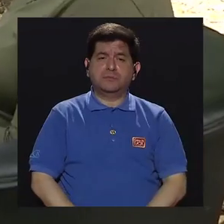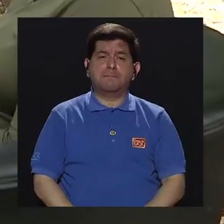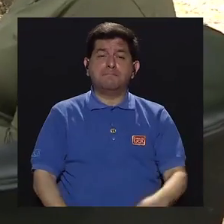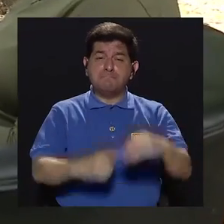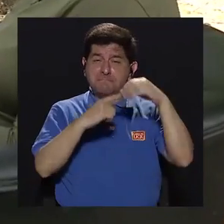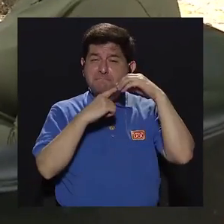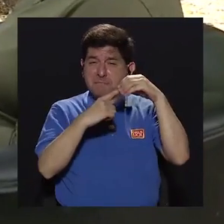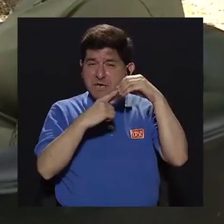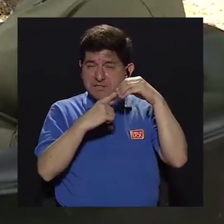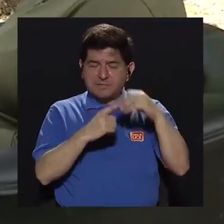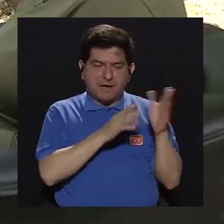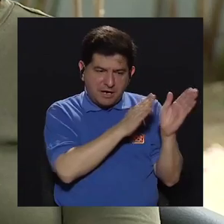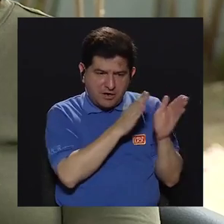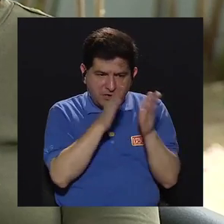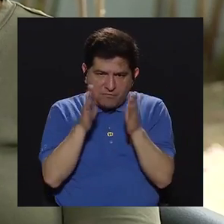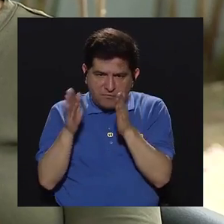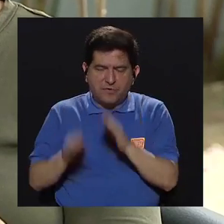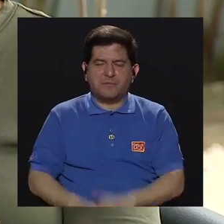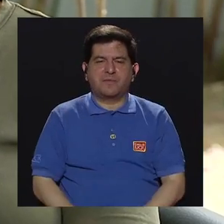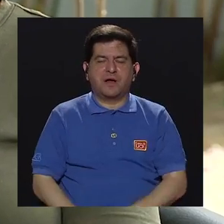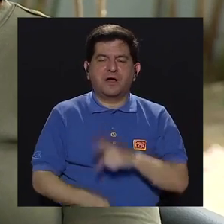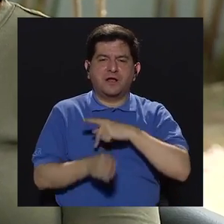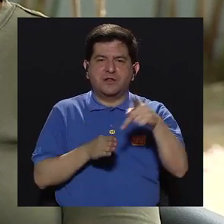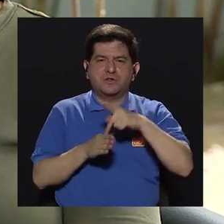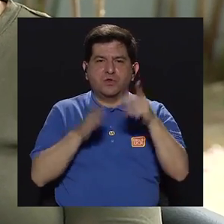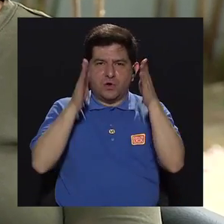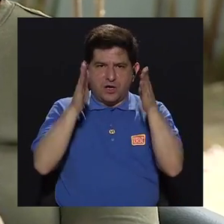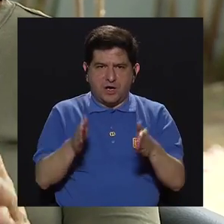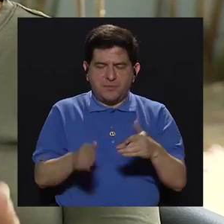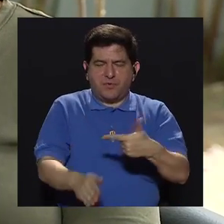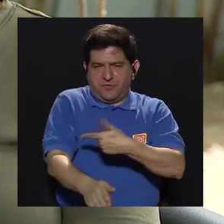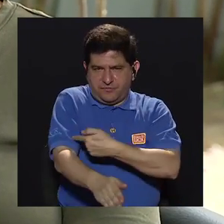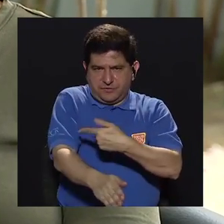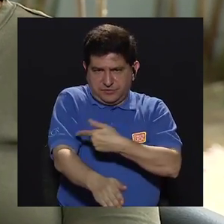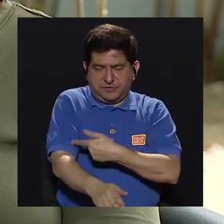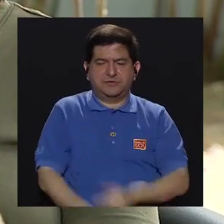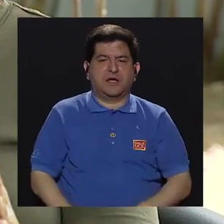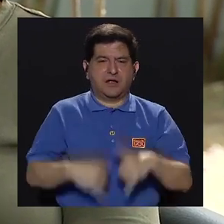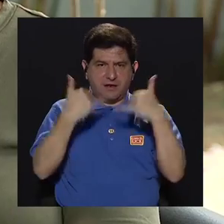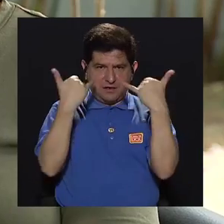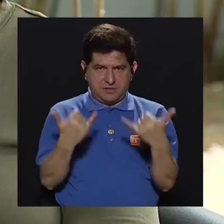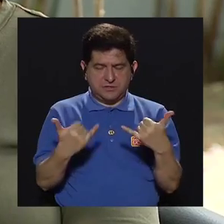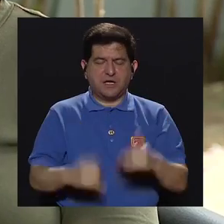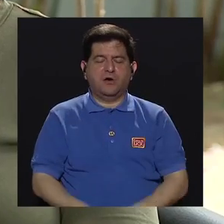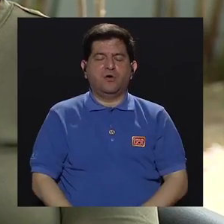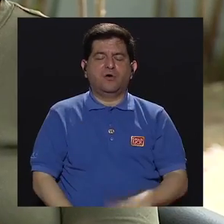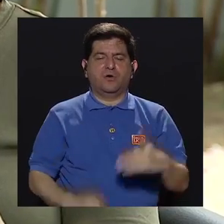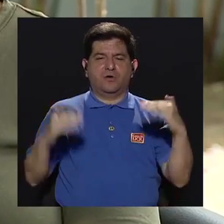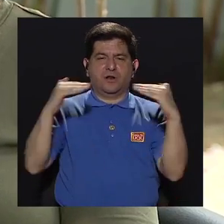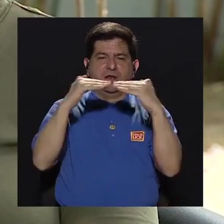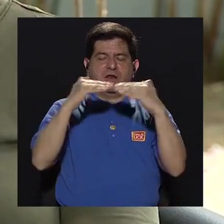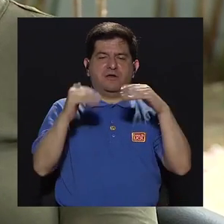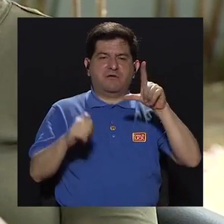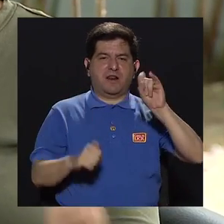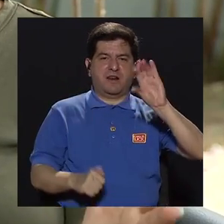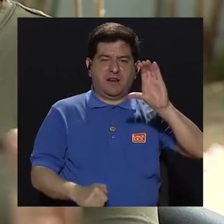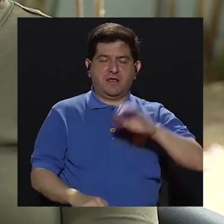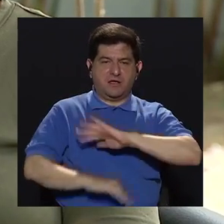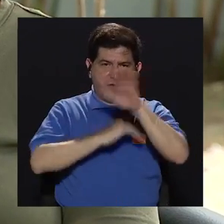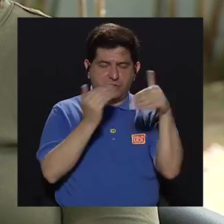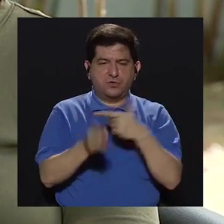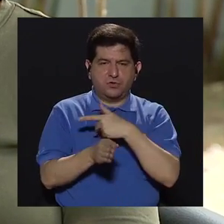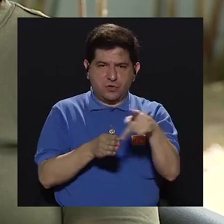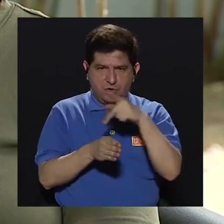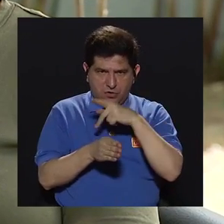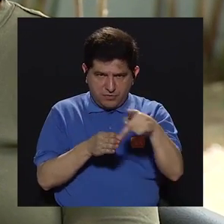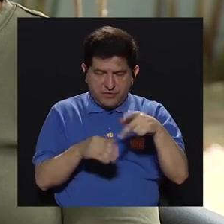claro, principalmente en lo que es la formación académica, profesional en enfermería que en este momento está a nivel de licenciatura, como todos los